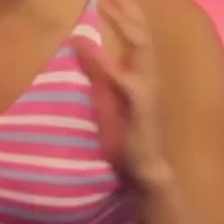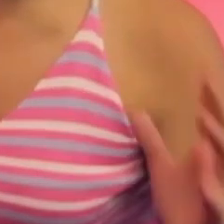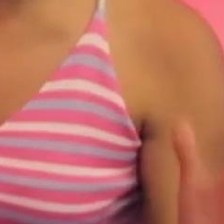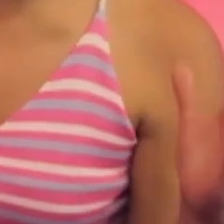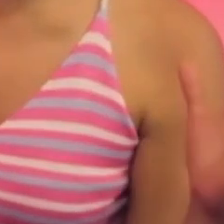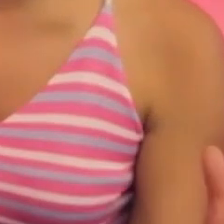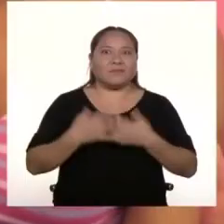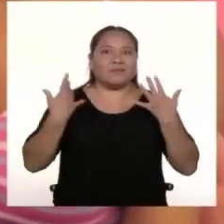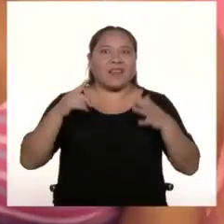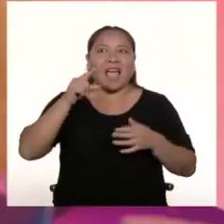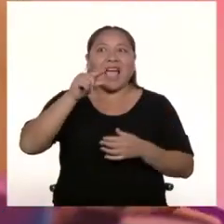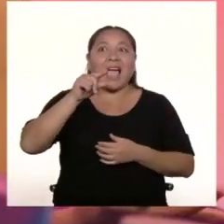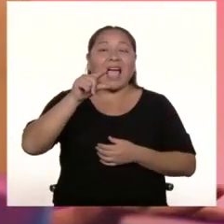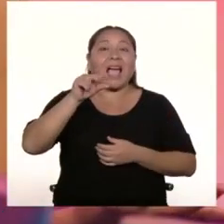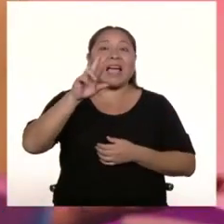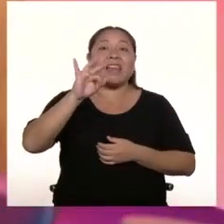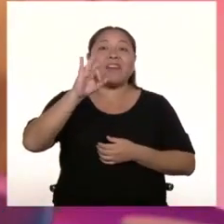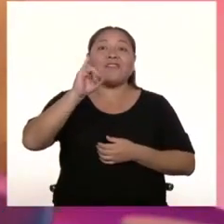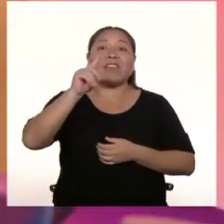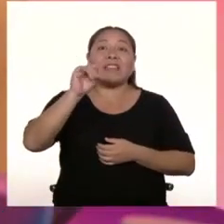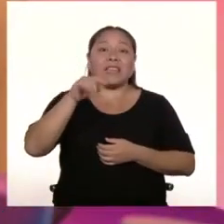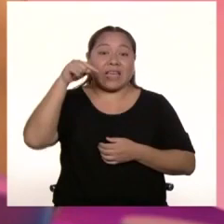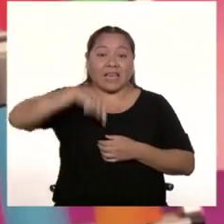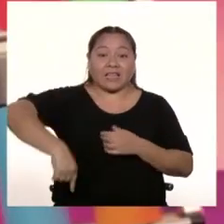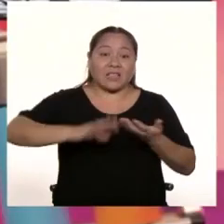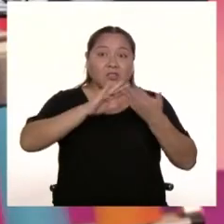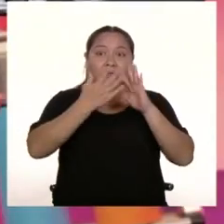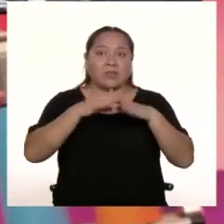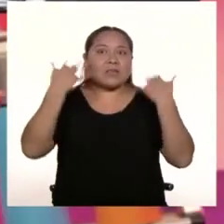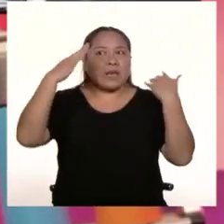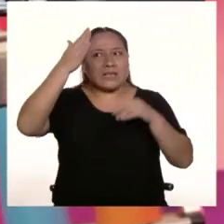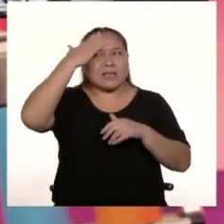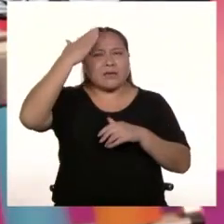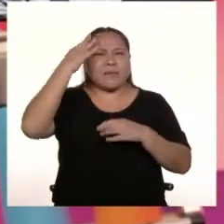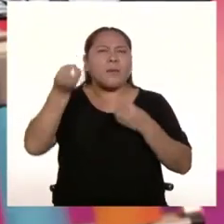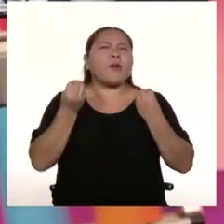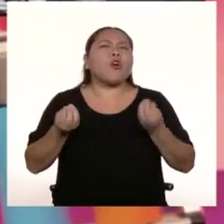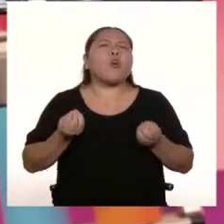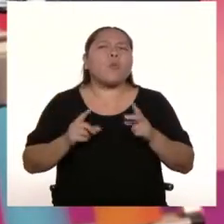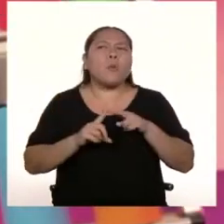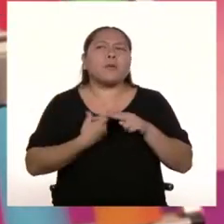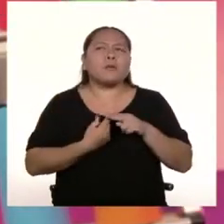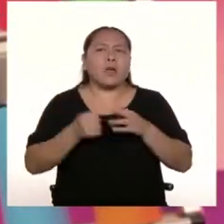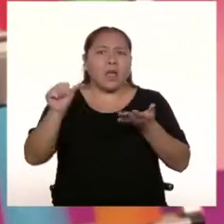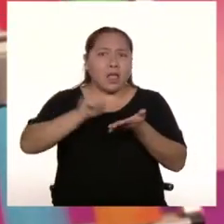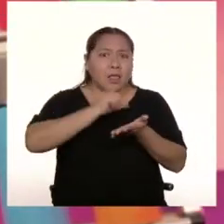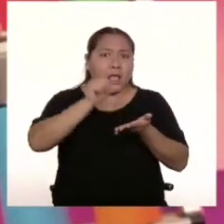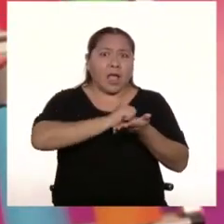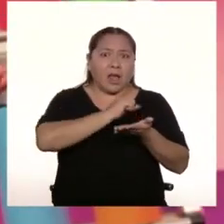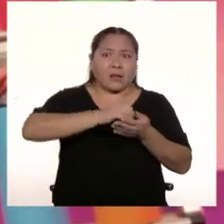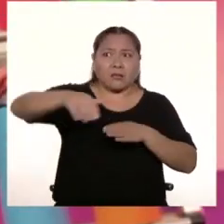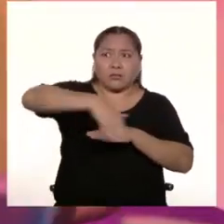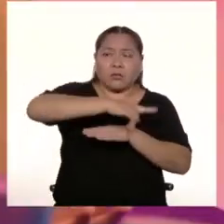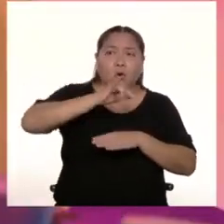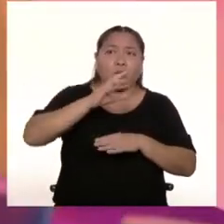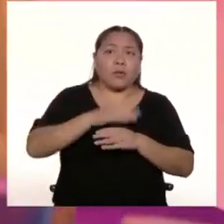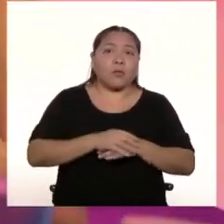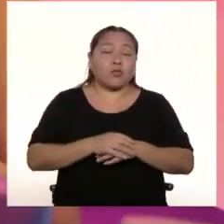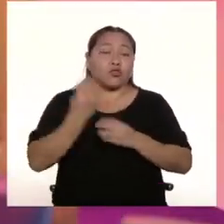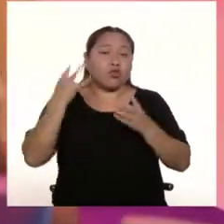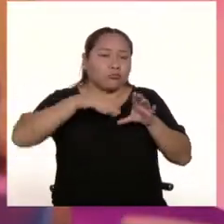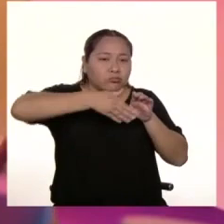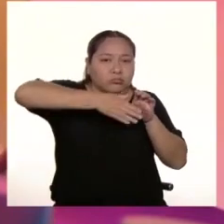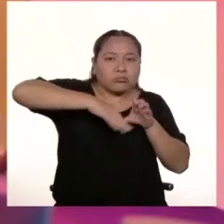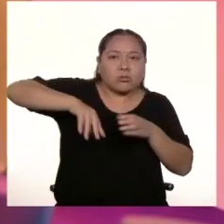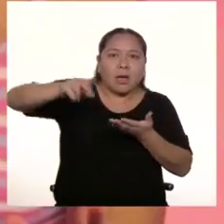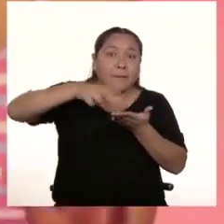Graffiti en la ciudad Ya sabemos Cómo empezó todo Pero el arte humano No solamente se resume En la plasticidad O la pintura Hay arte